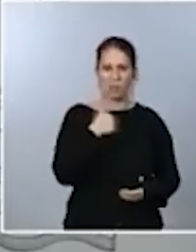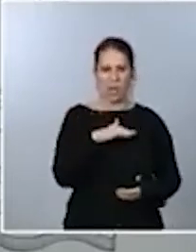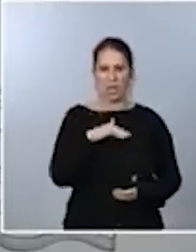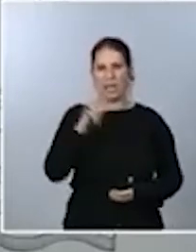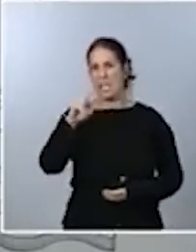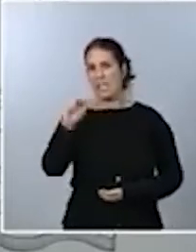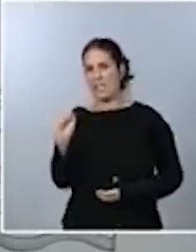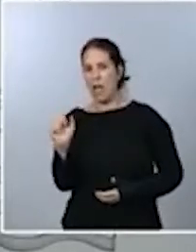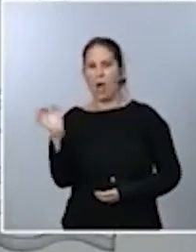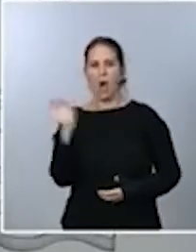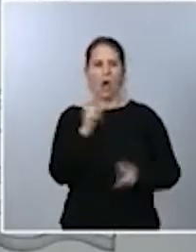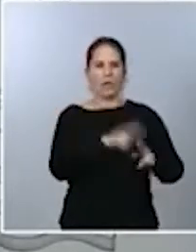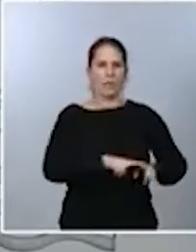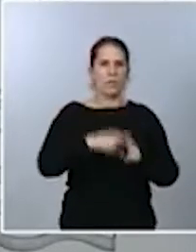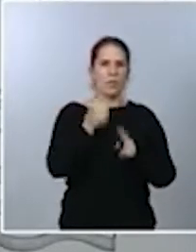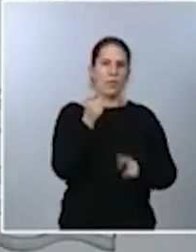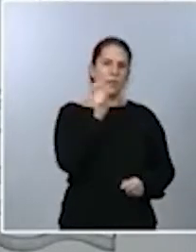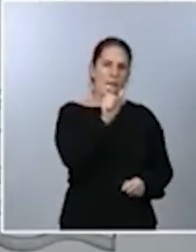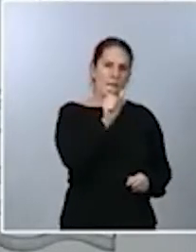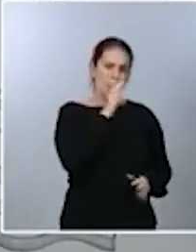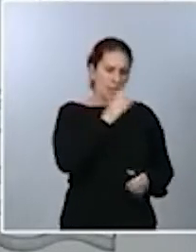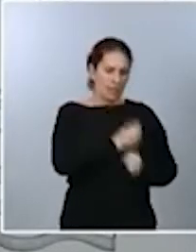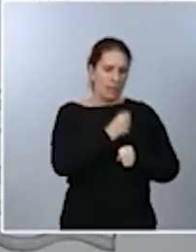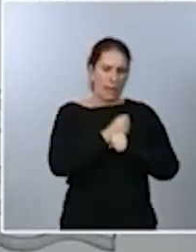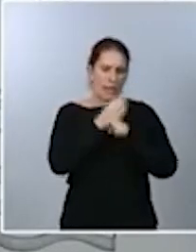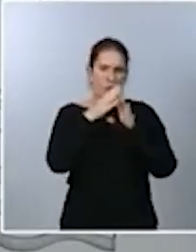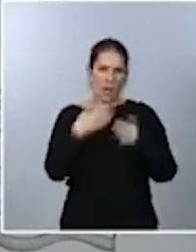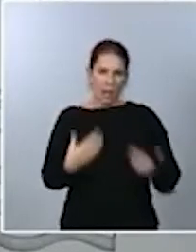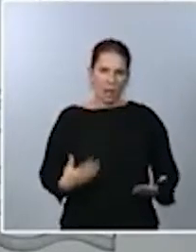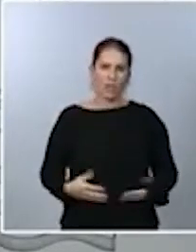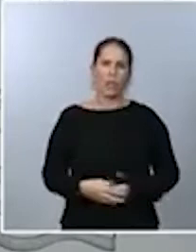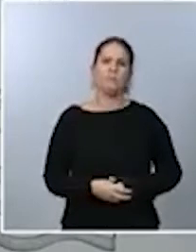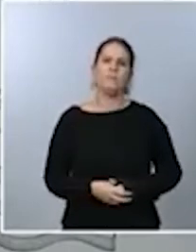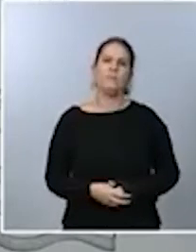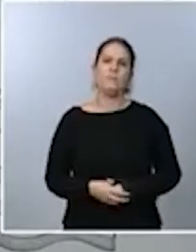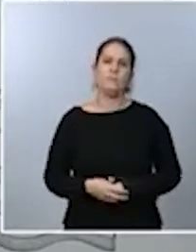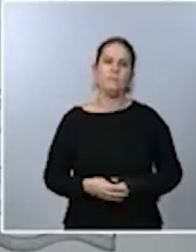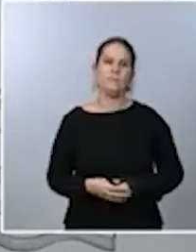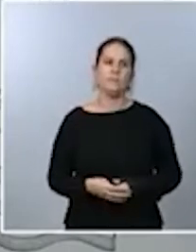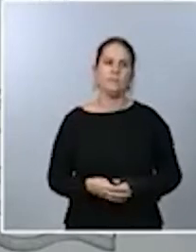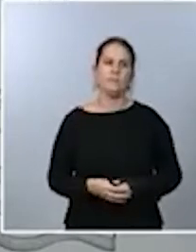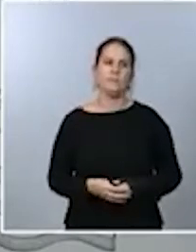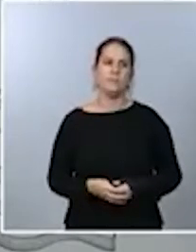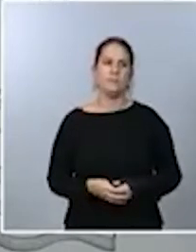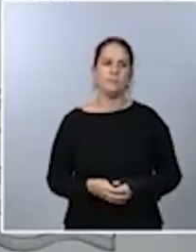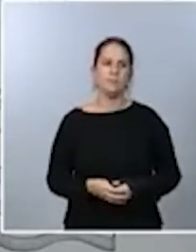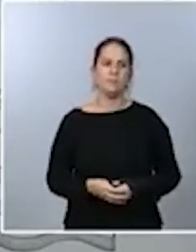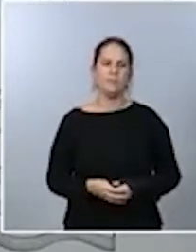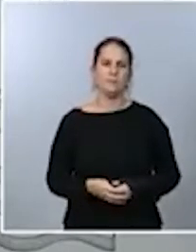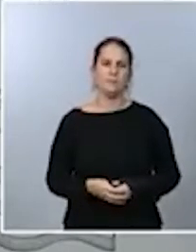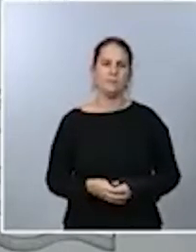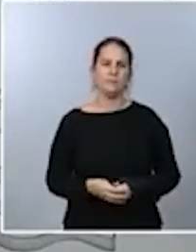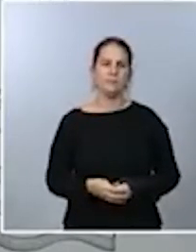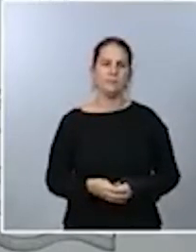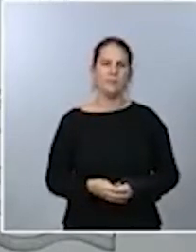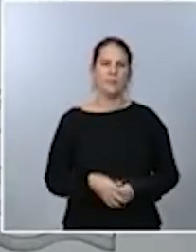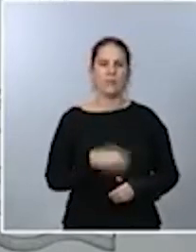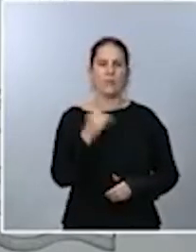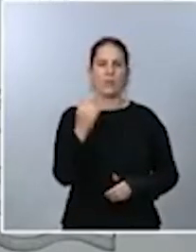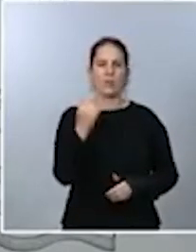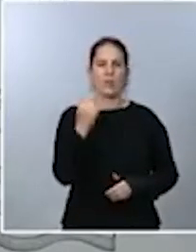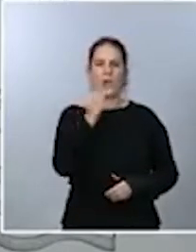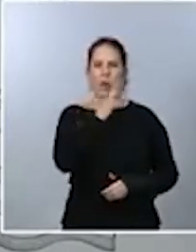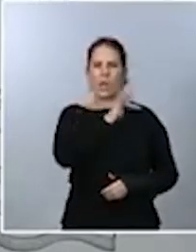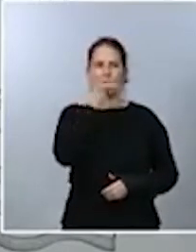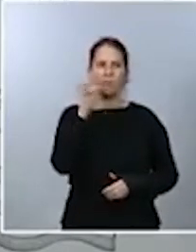revisión de precios, como estamos trabajando justamente en este momento. Había pedido la palabra Jordi Armenteras de RACU.